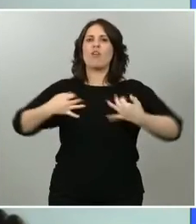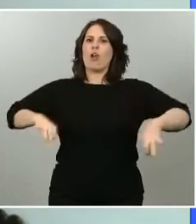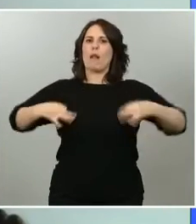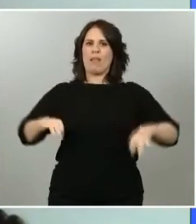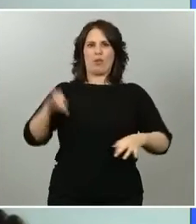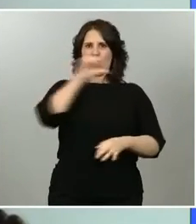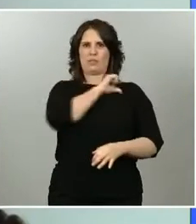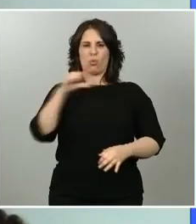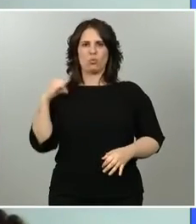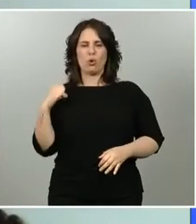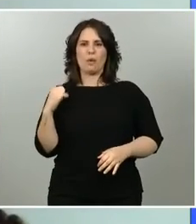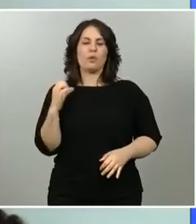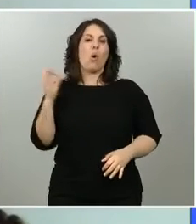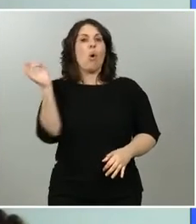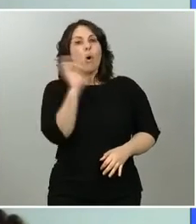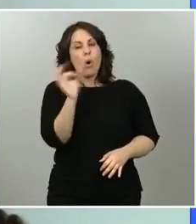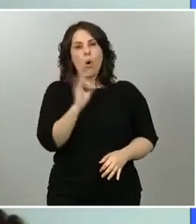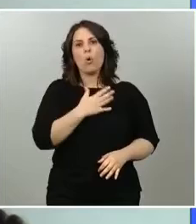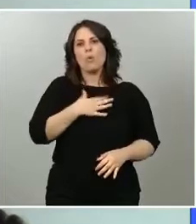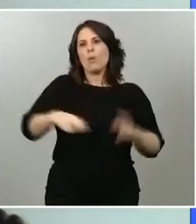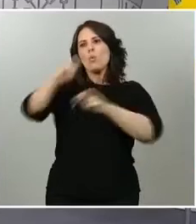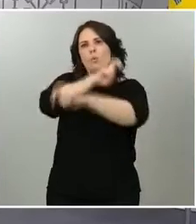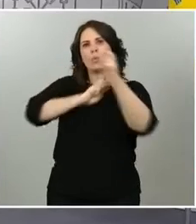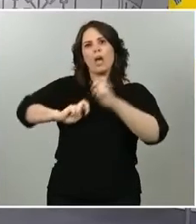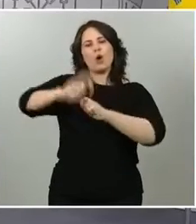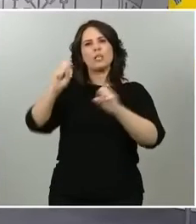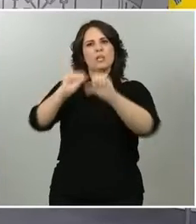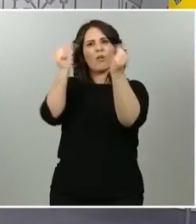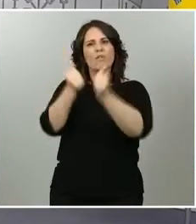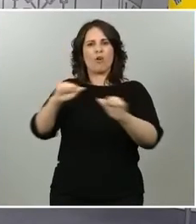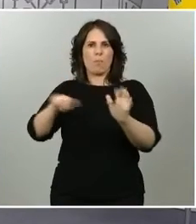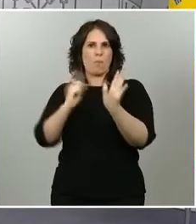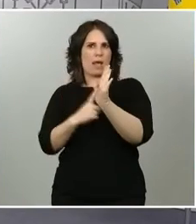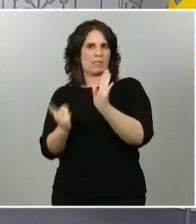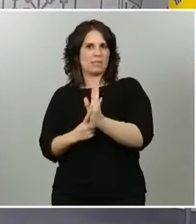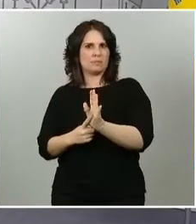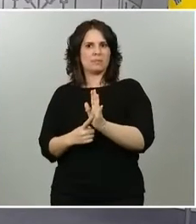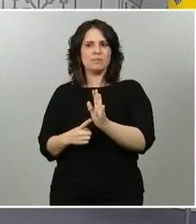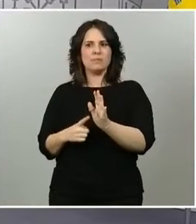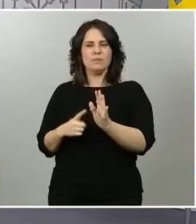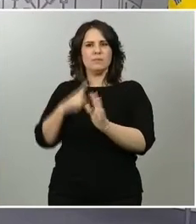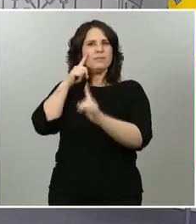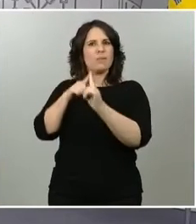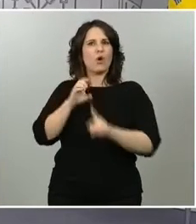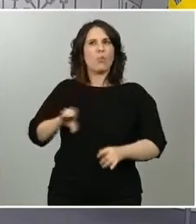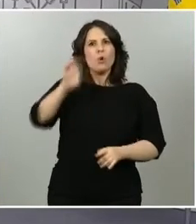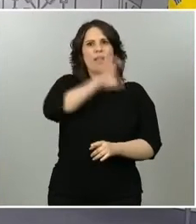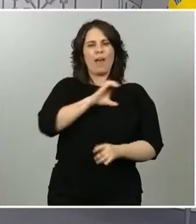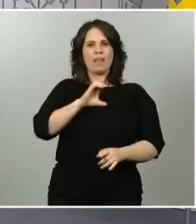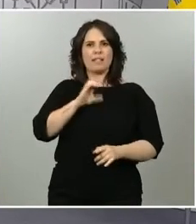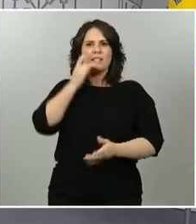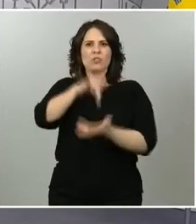estudiando buscar otros mecanismos o fórmulas jurídicas alternativas para aquellas comunidades que se queden rezagadas?